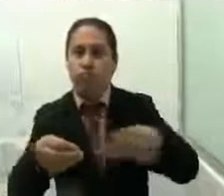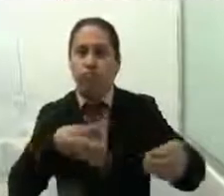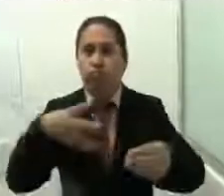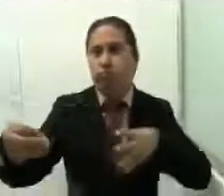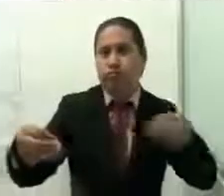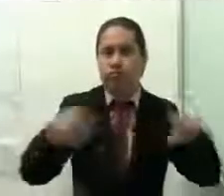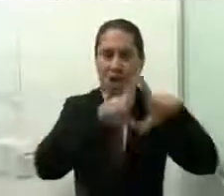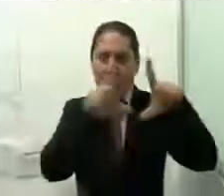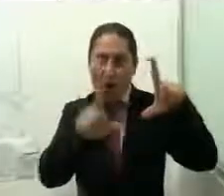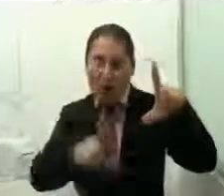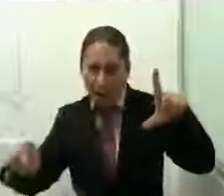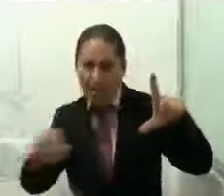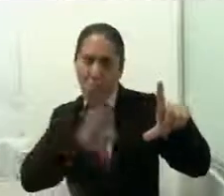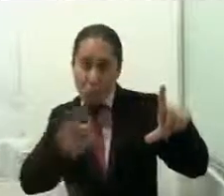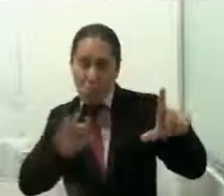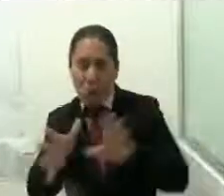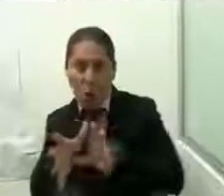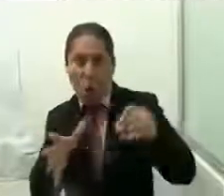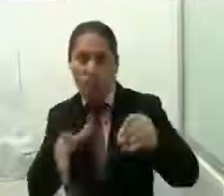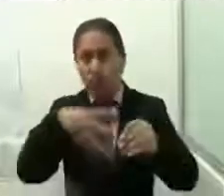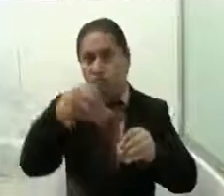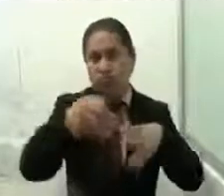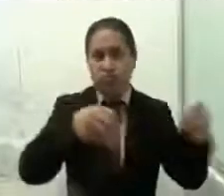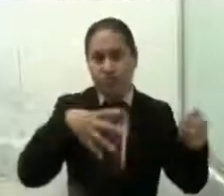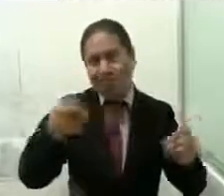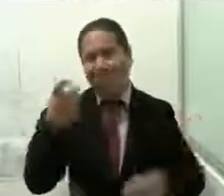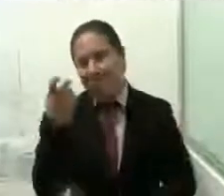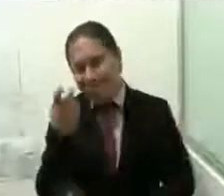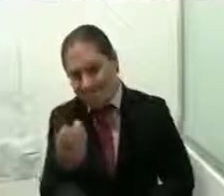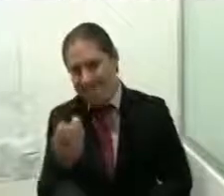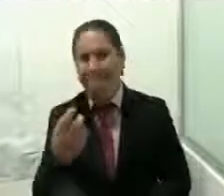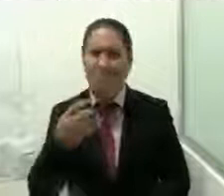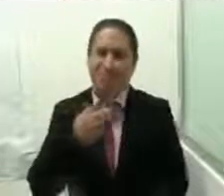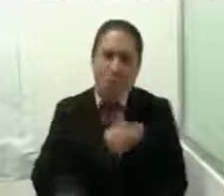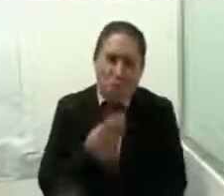felicitar también al gobierno del estado por esa buena